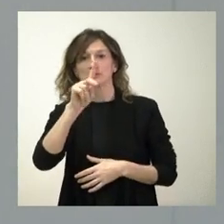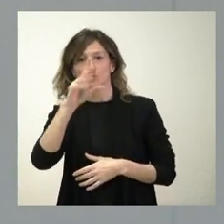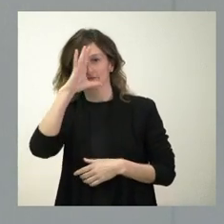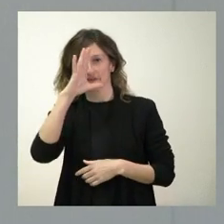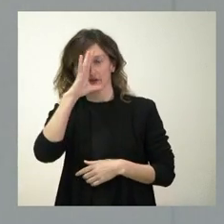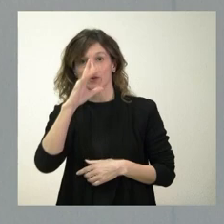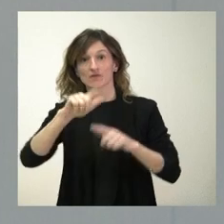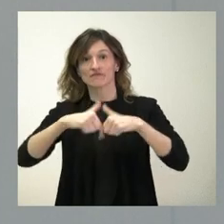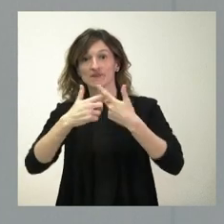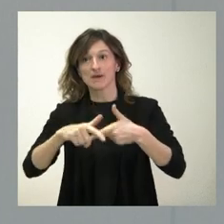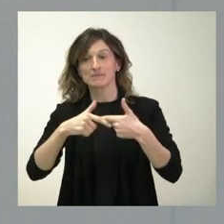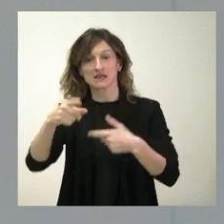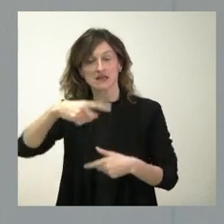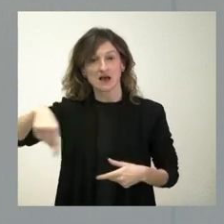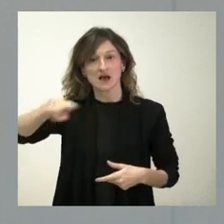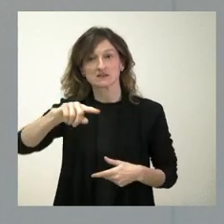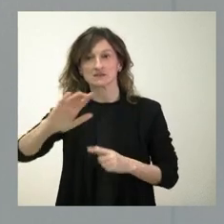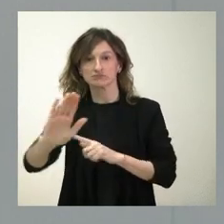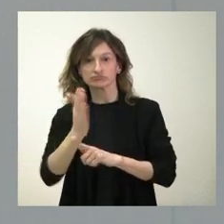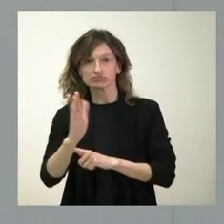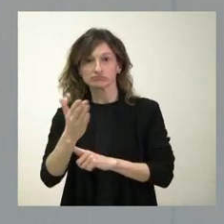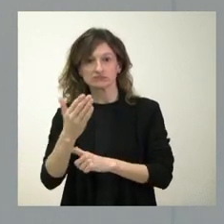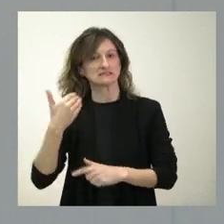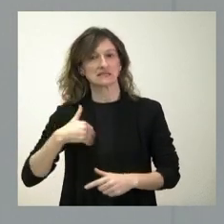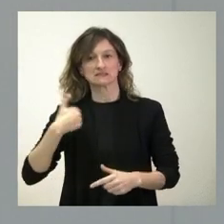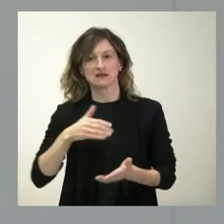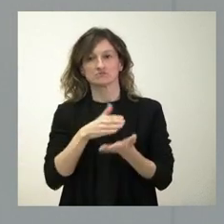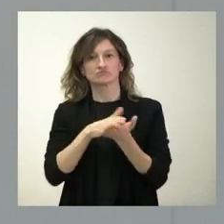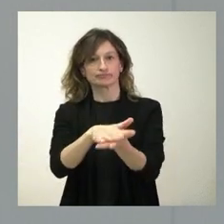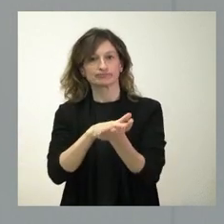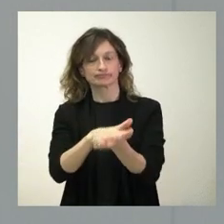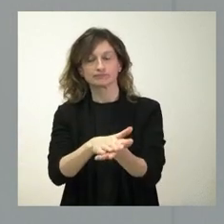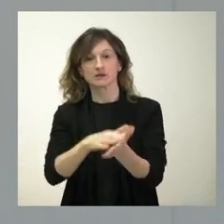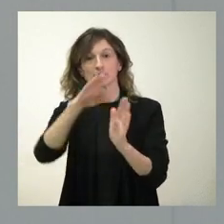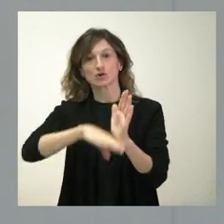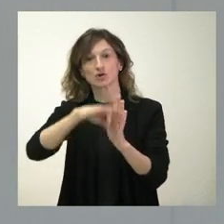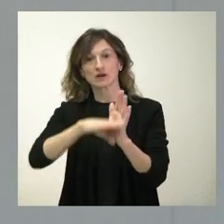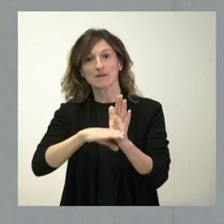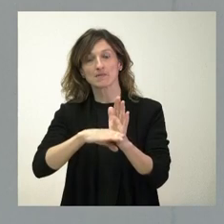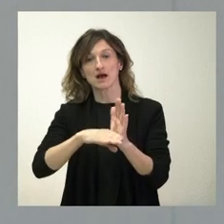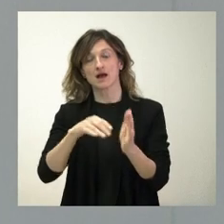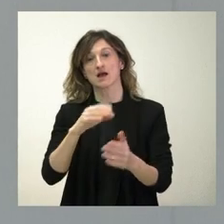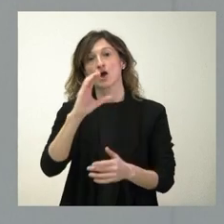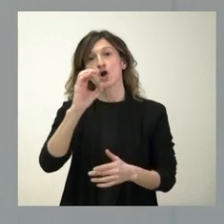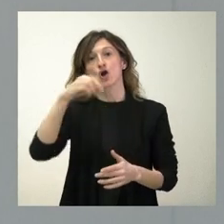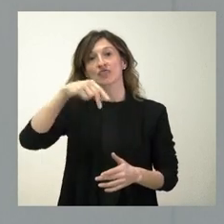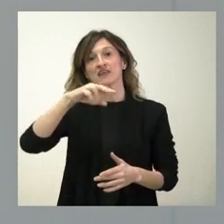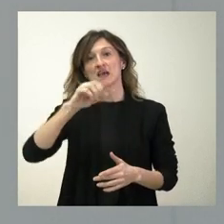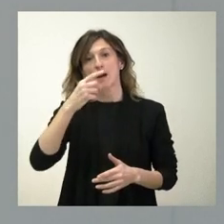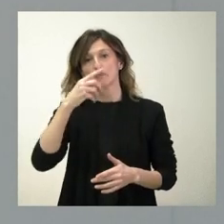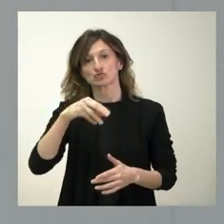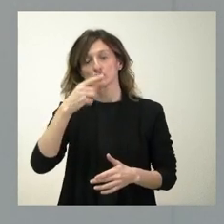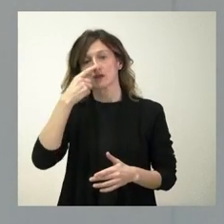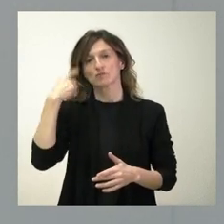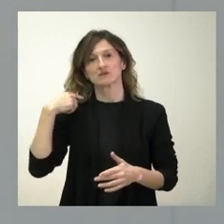animamos a aquellas familias que deseen presentar solitud lo hagan ya. En el programa Conciliamos hemos alcanzado el año pasado, el año 22, el máximo